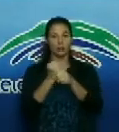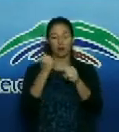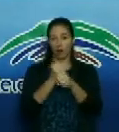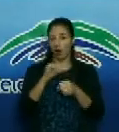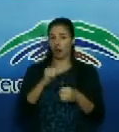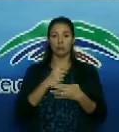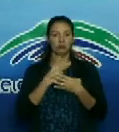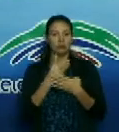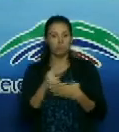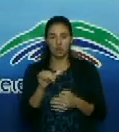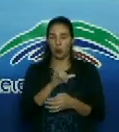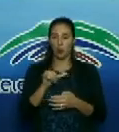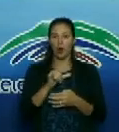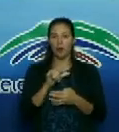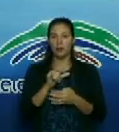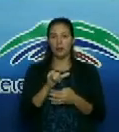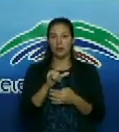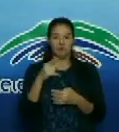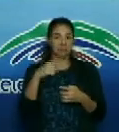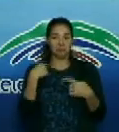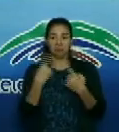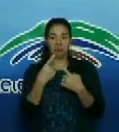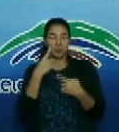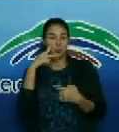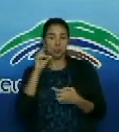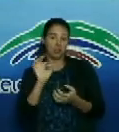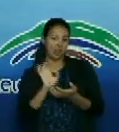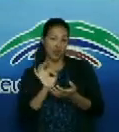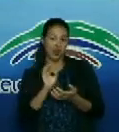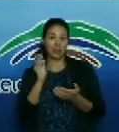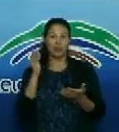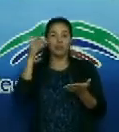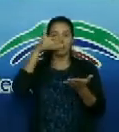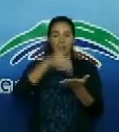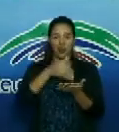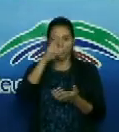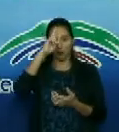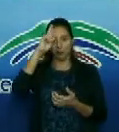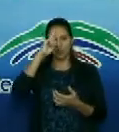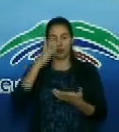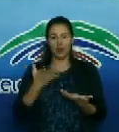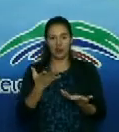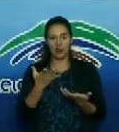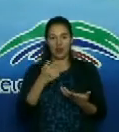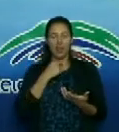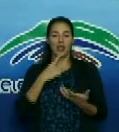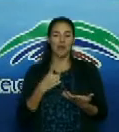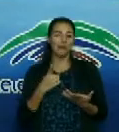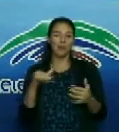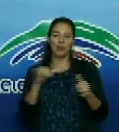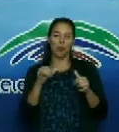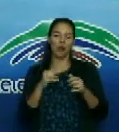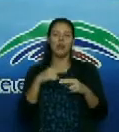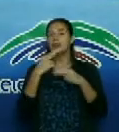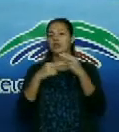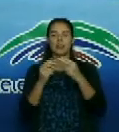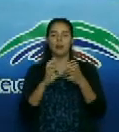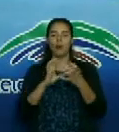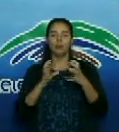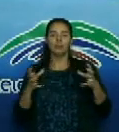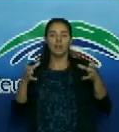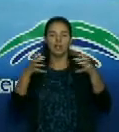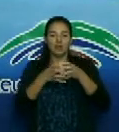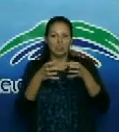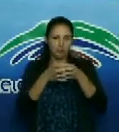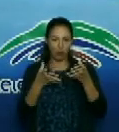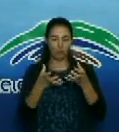su aporte y que ellos desde el momento que llegaron al hospital pues se hizo un equipo de los